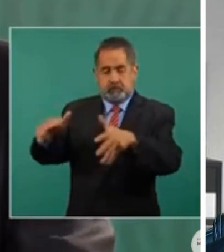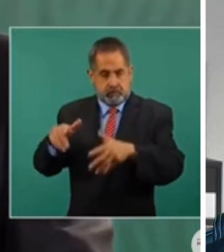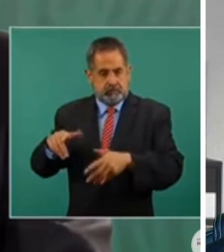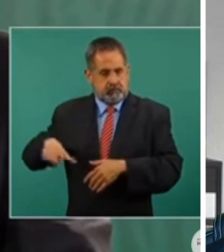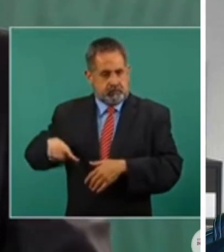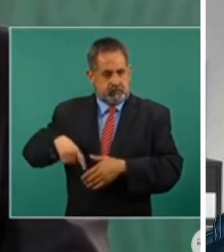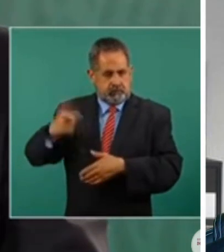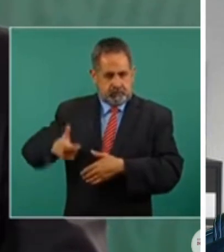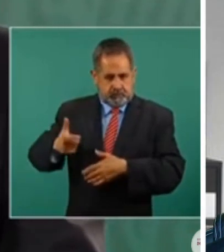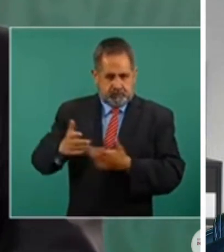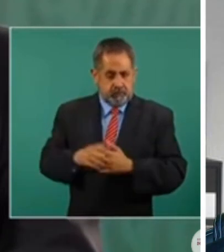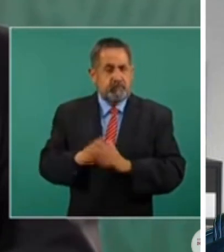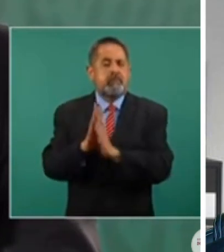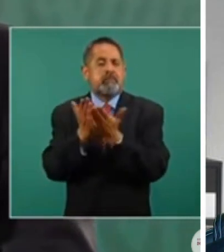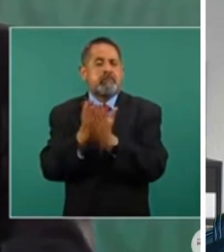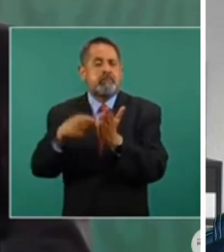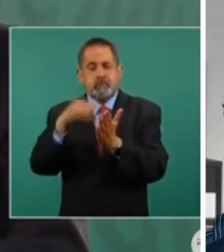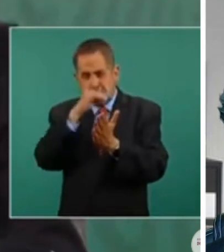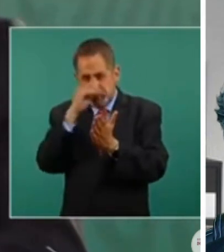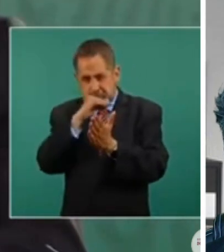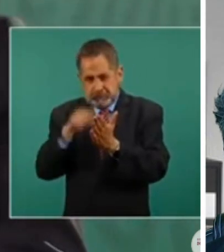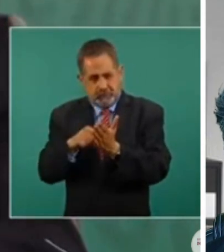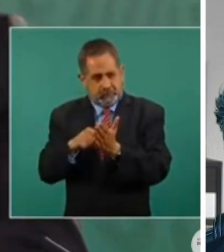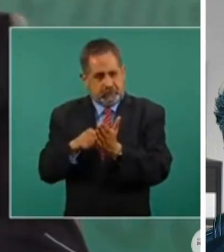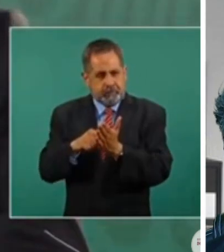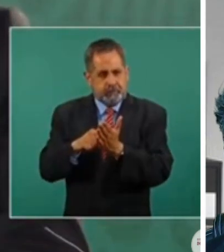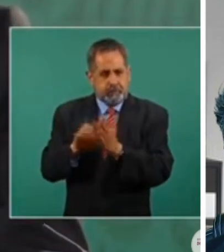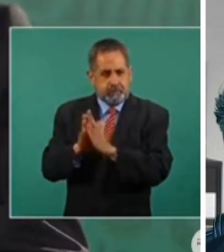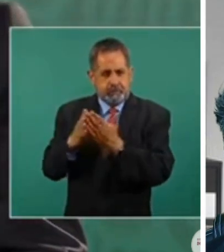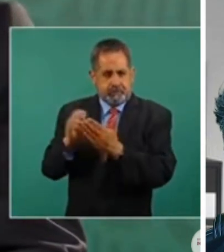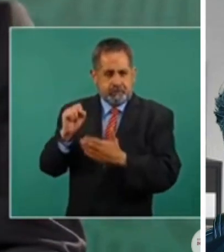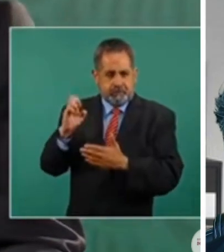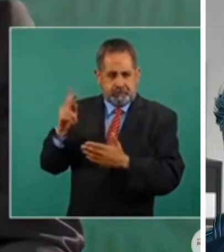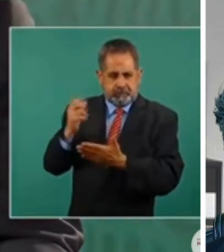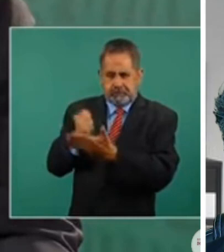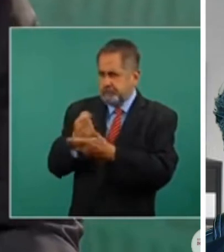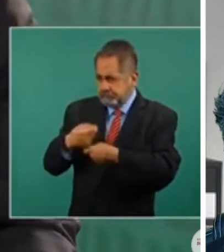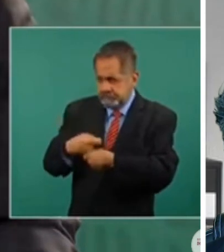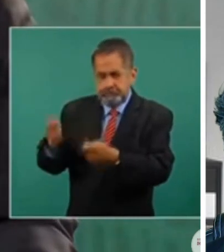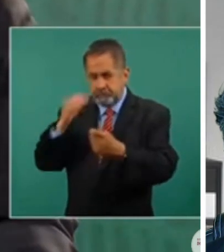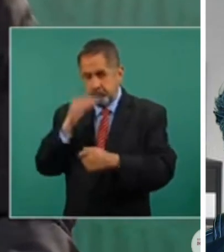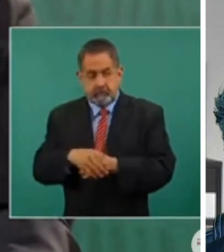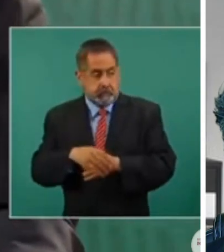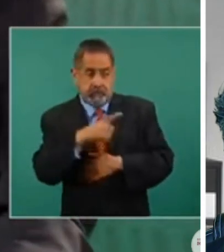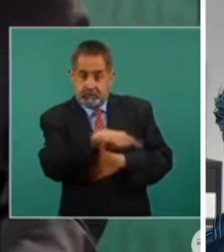El que los libros de texto sean gratuitos, no,